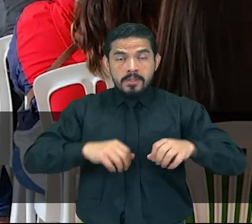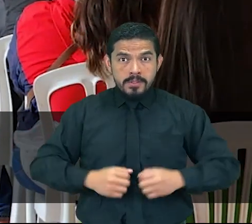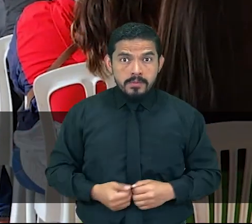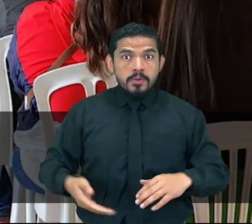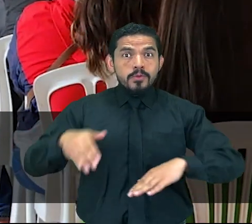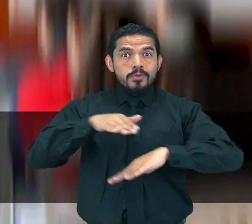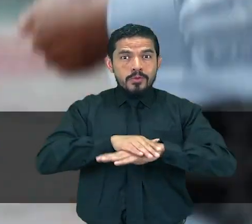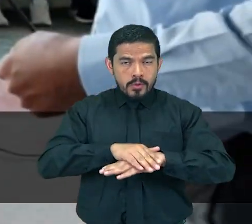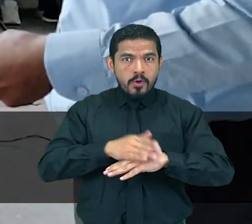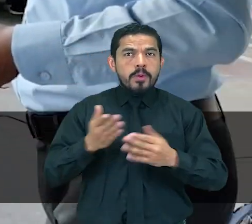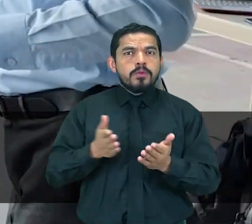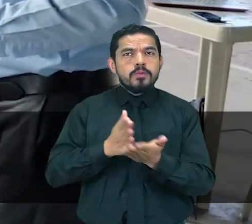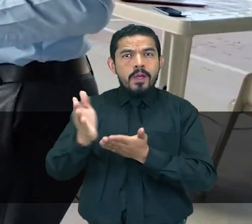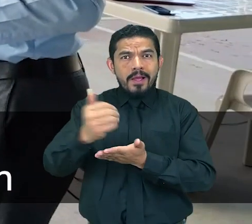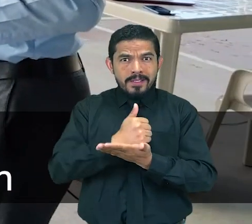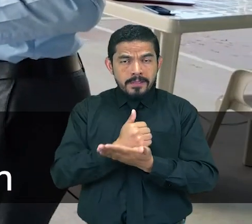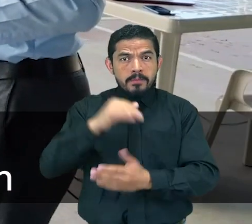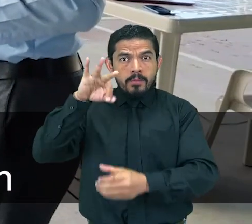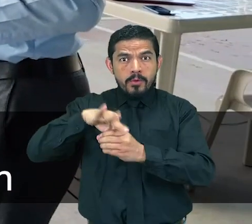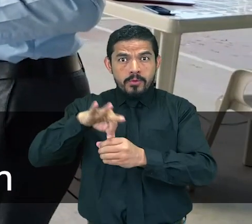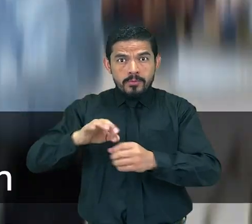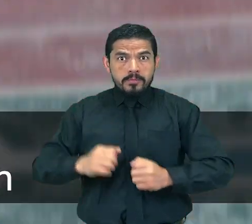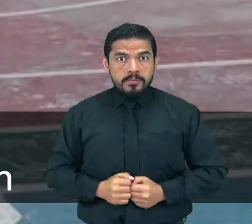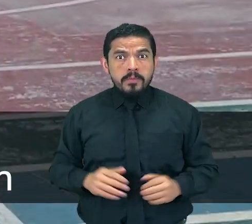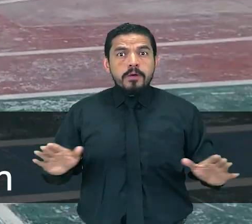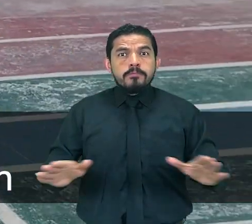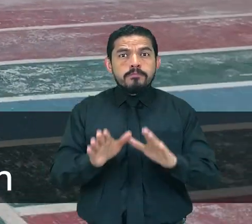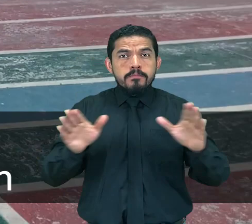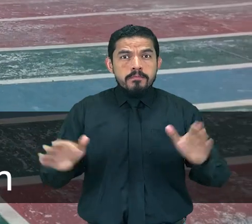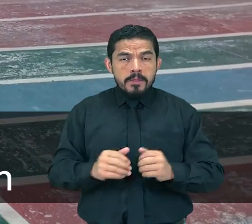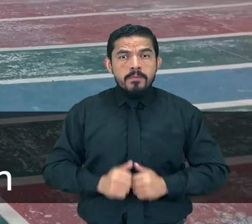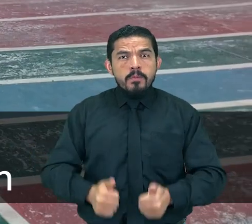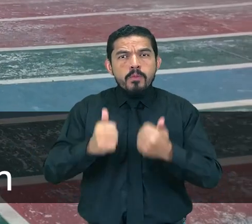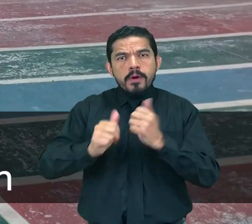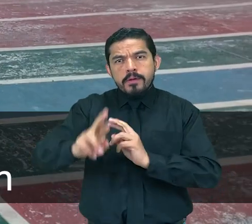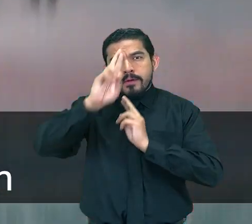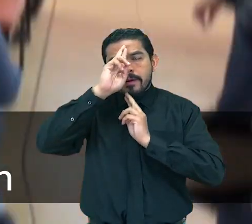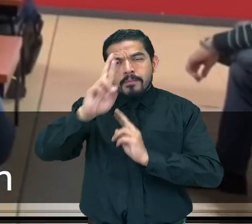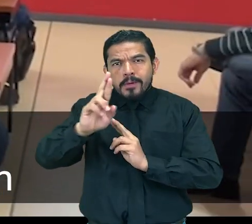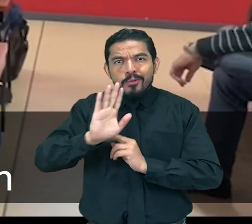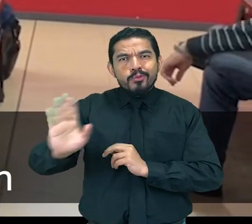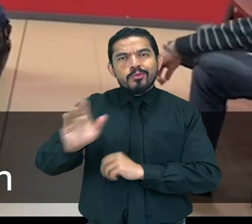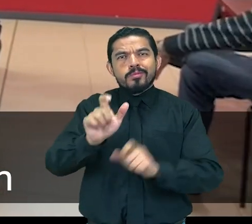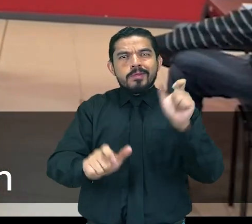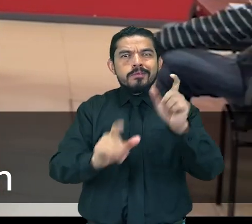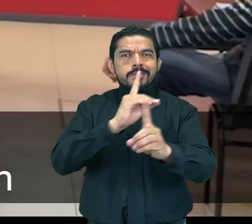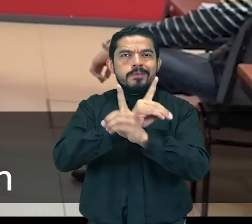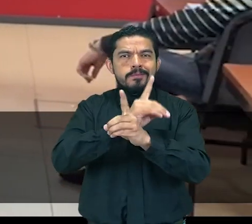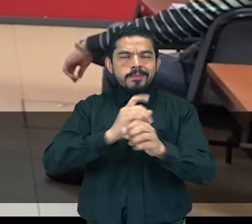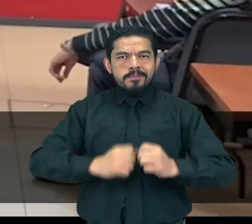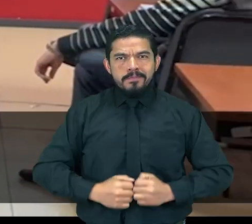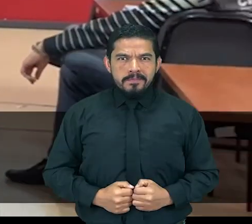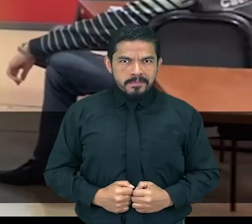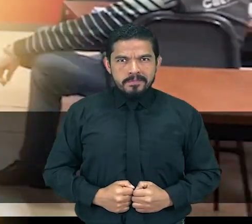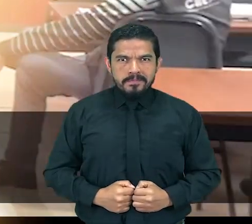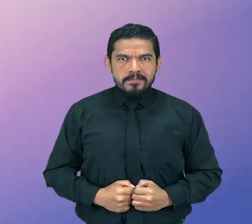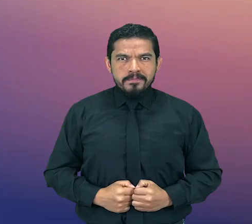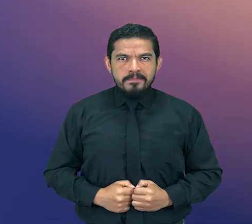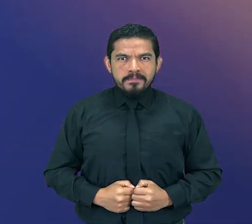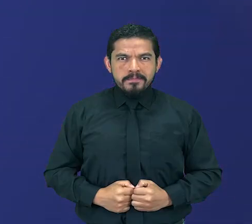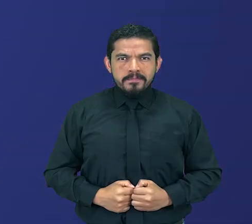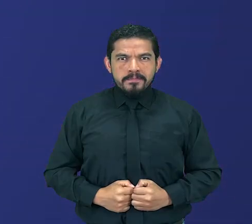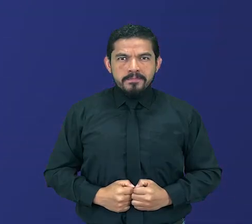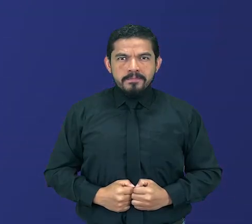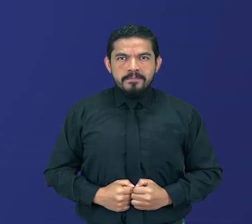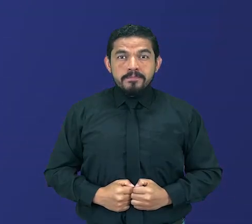sobre mecanismos de accesibilidad al voto, fortaleciendo el buen trato y lenguaje positivo para las personas con discapacidad.